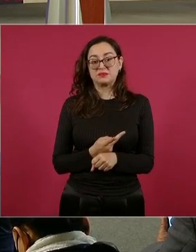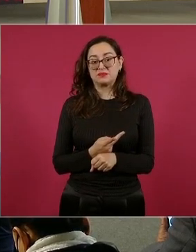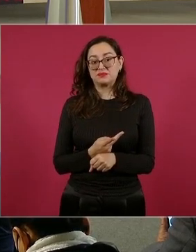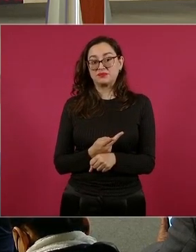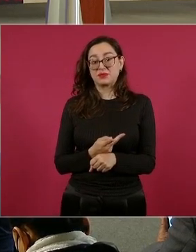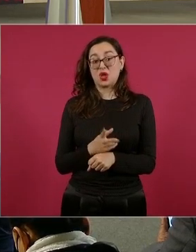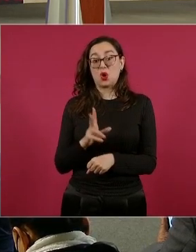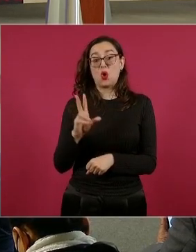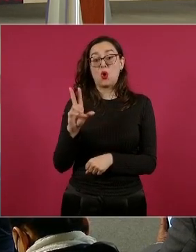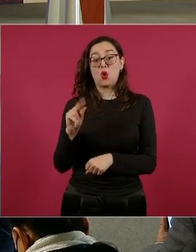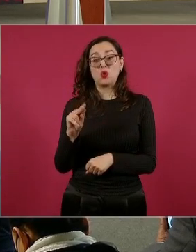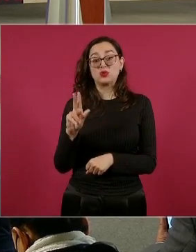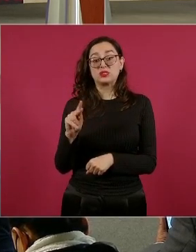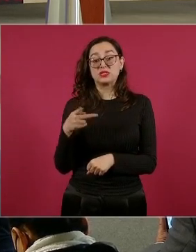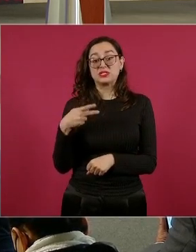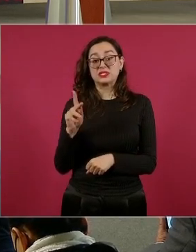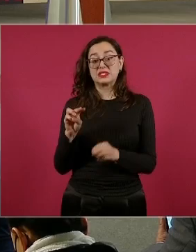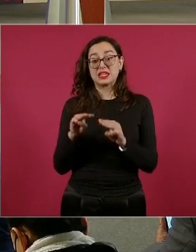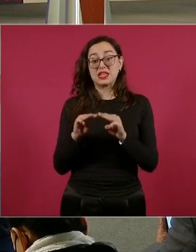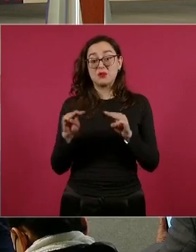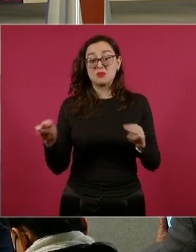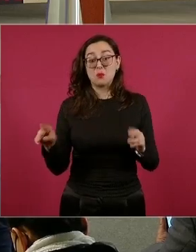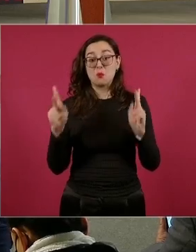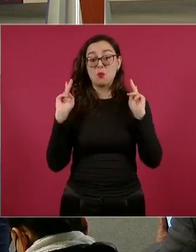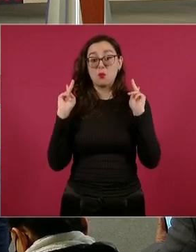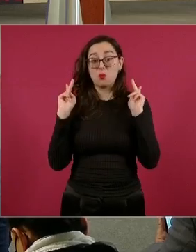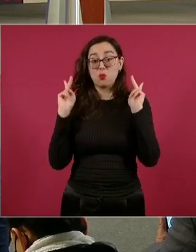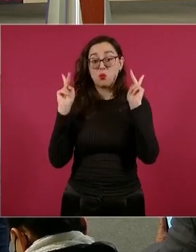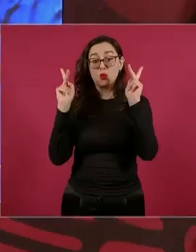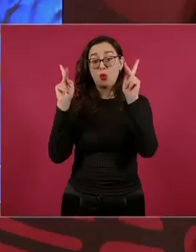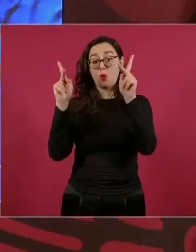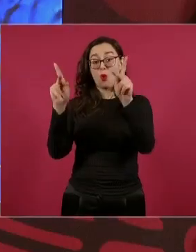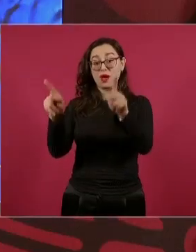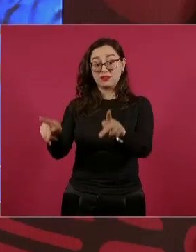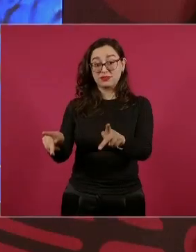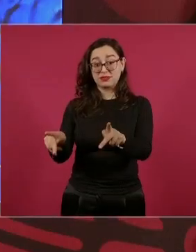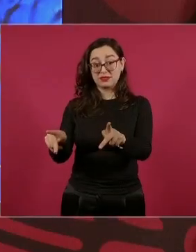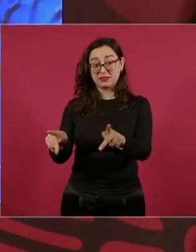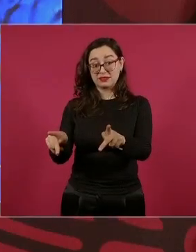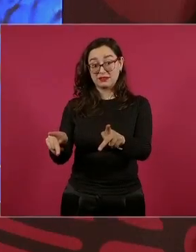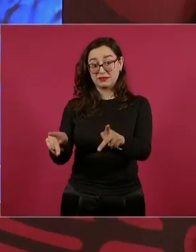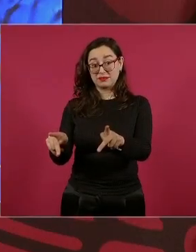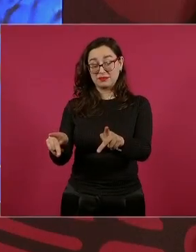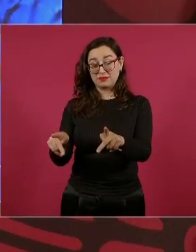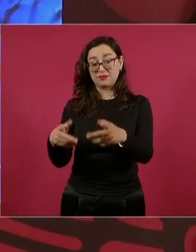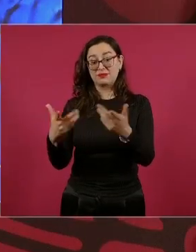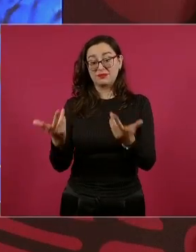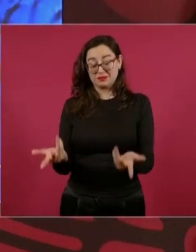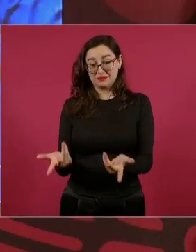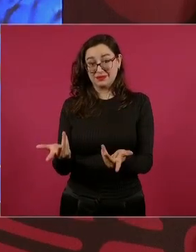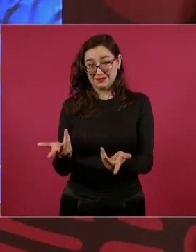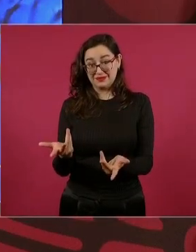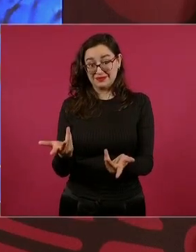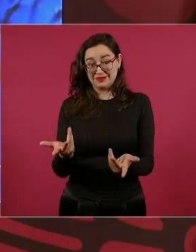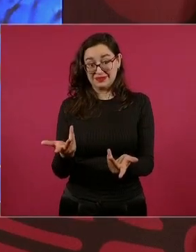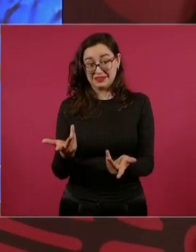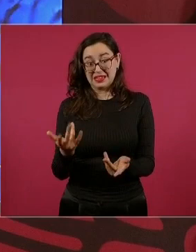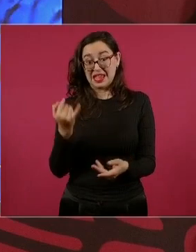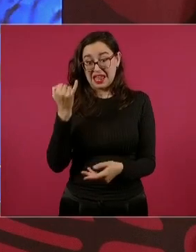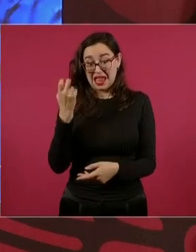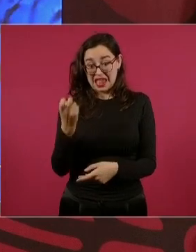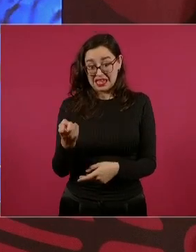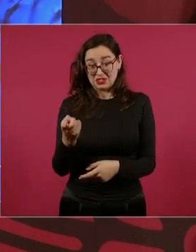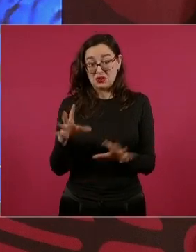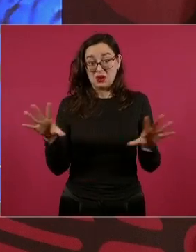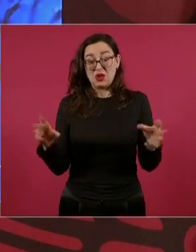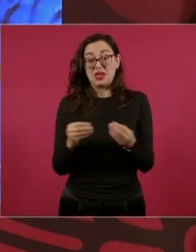80 kilómetros de viaducto, para que se entienda mejor, son segundos pisos. En total